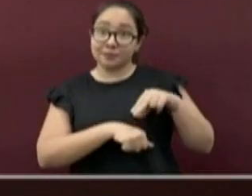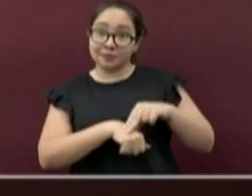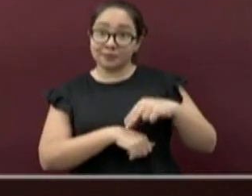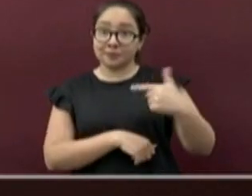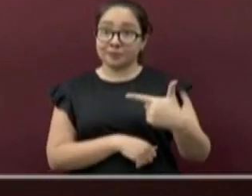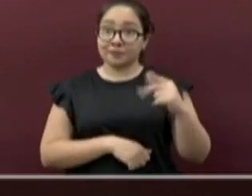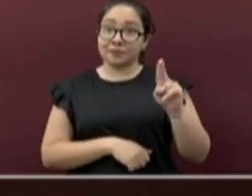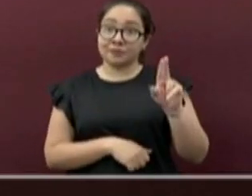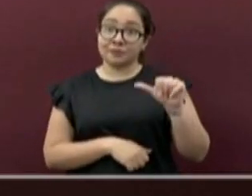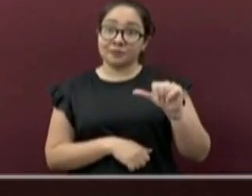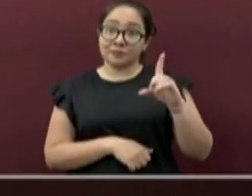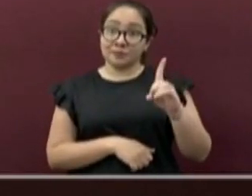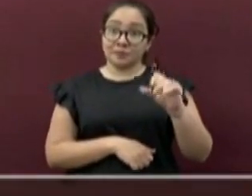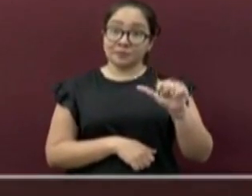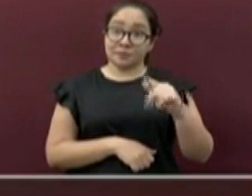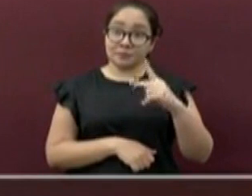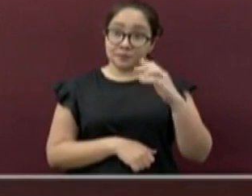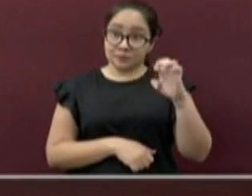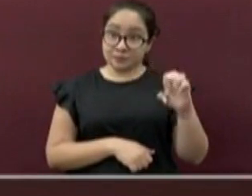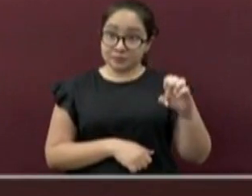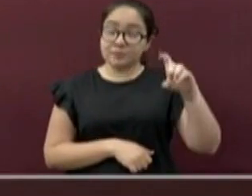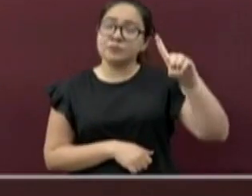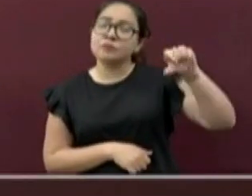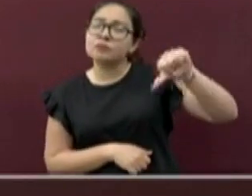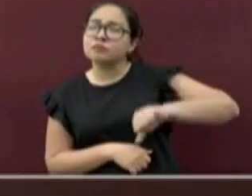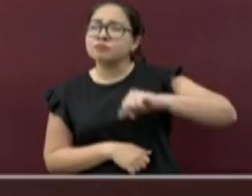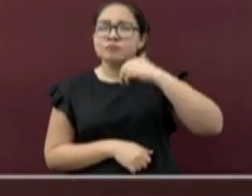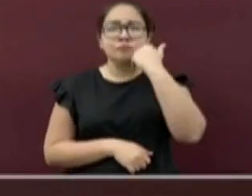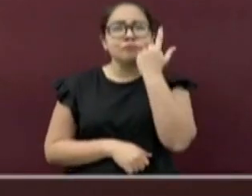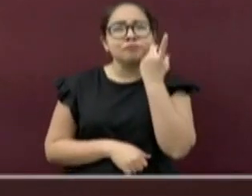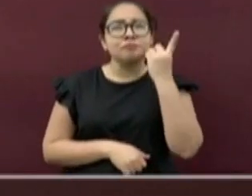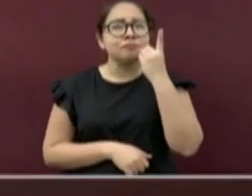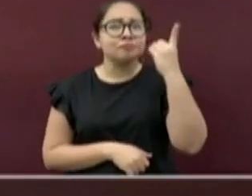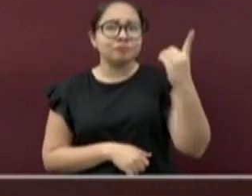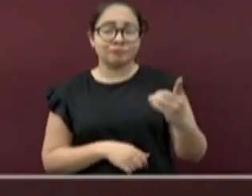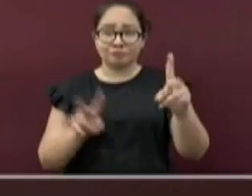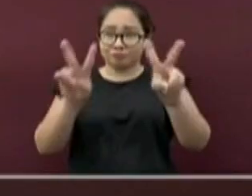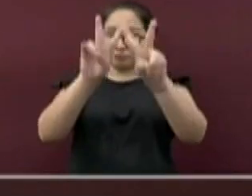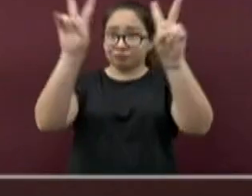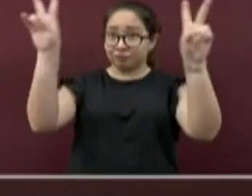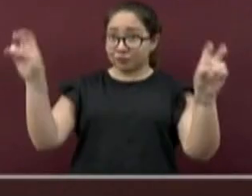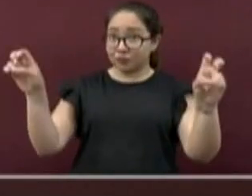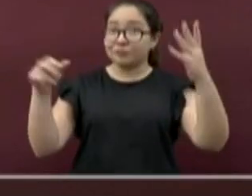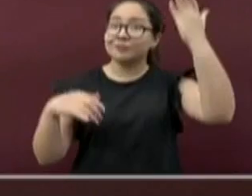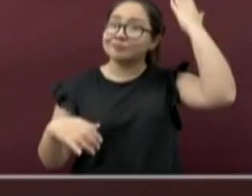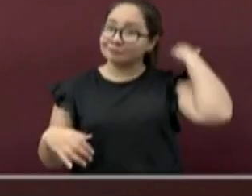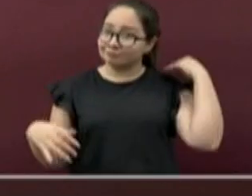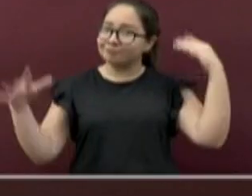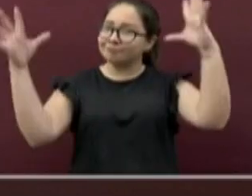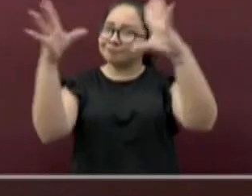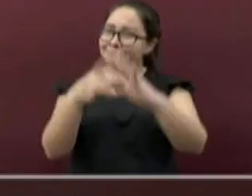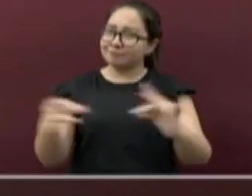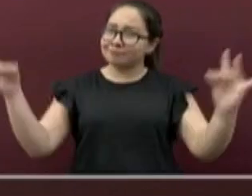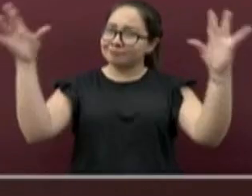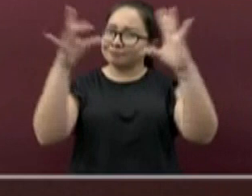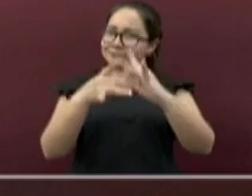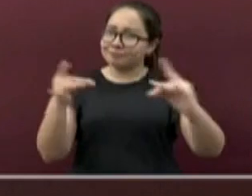Guadalupe. Hoy quiero abordar un tema del que mucho hemos oído hablar.